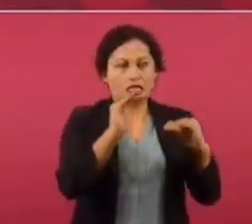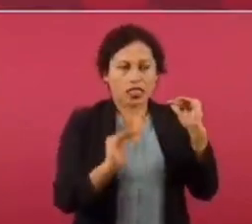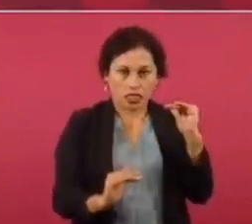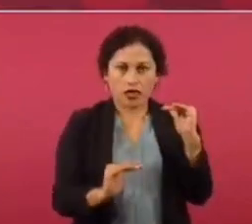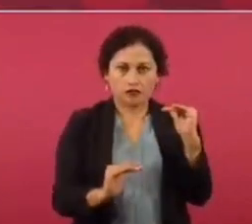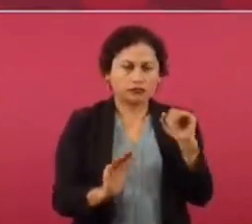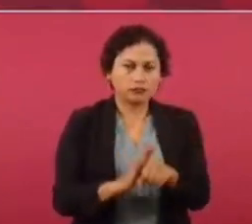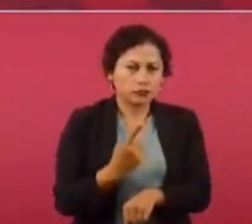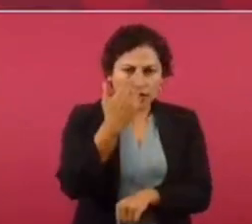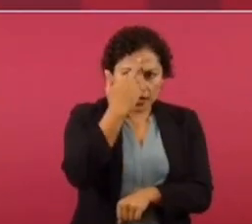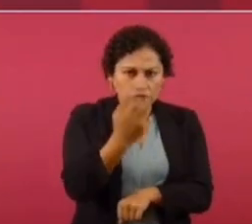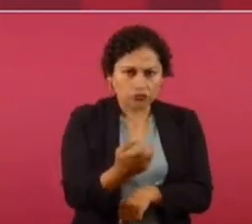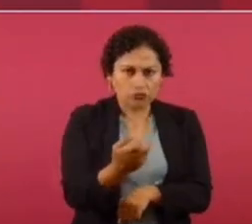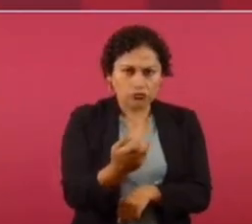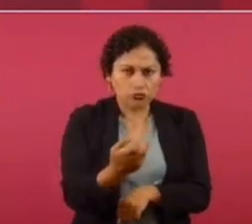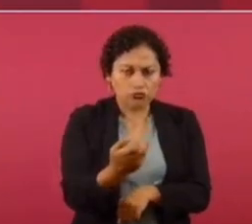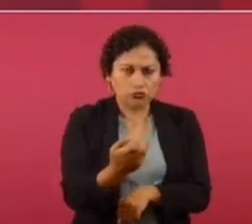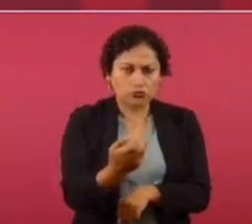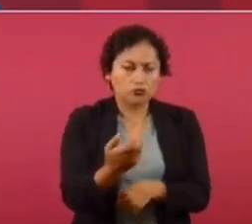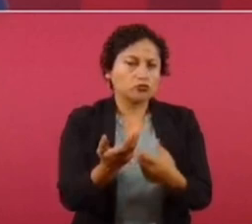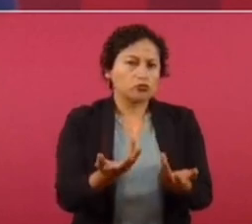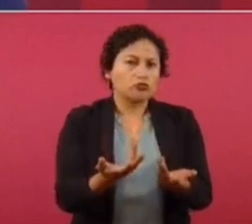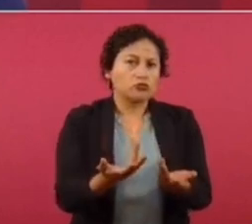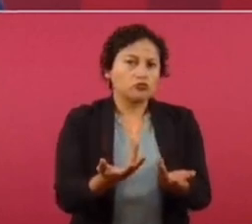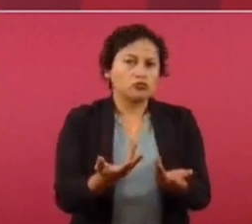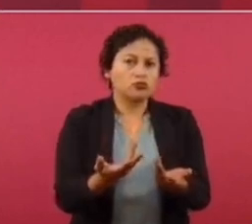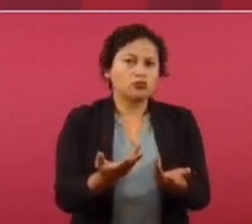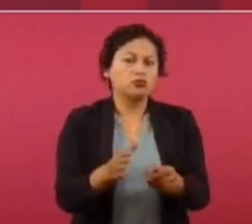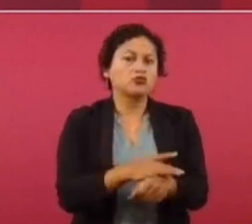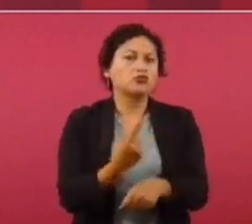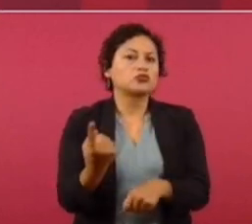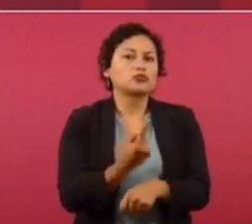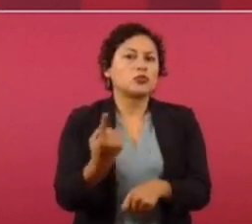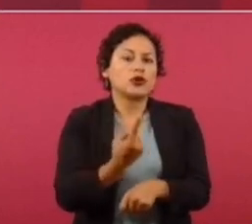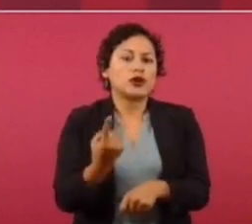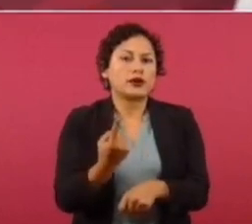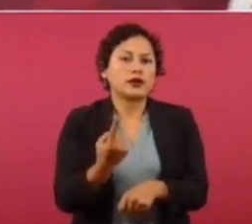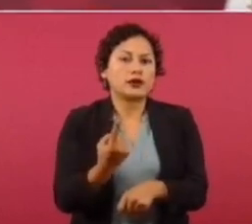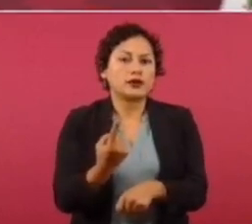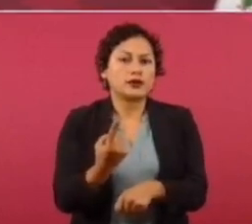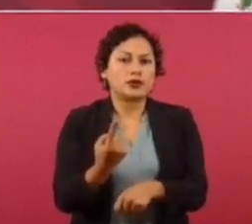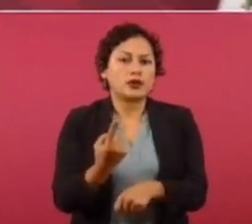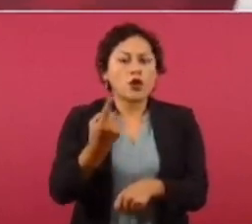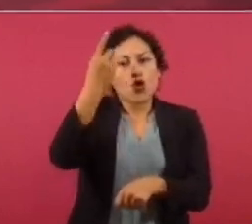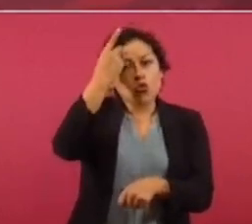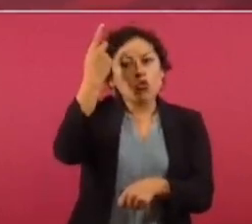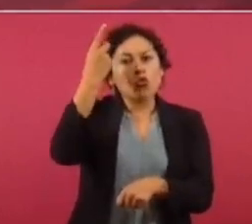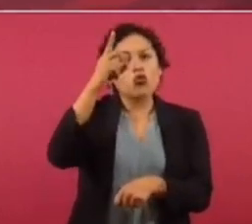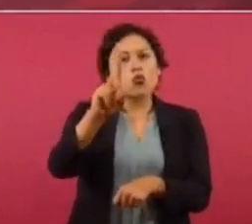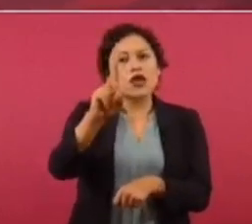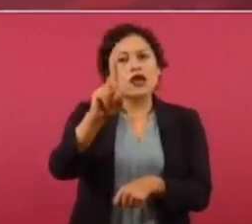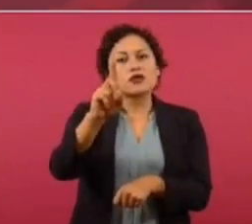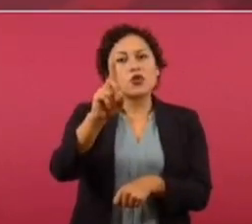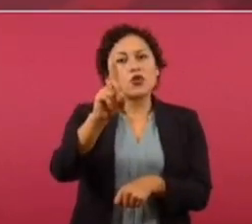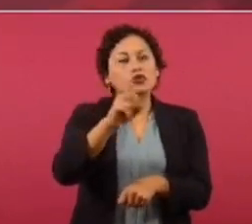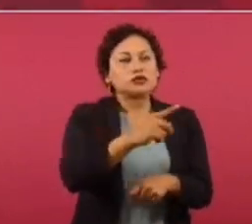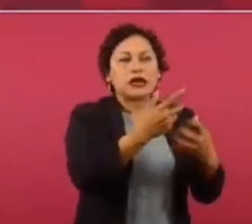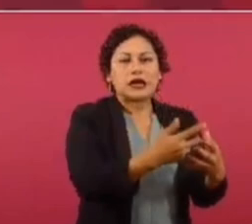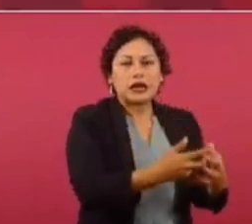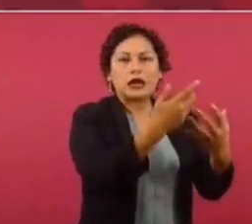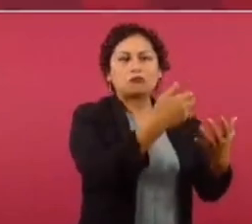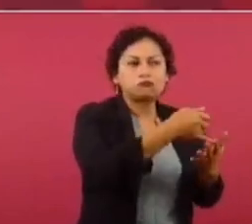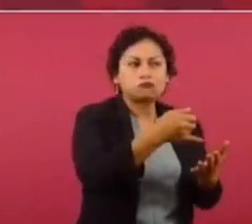originaron por la explotación de los dueños de los medios de producción